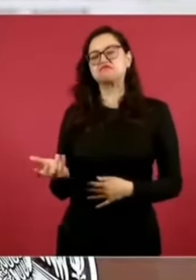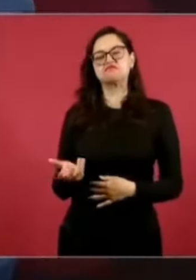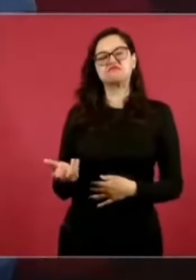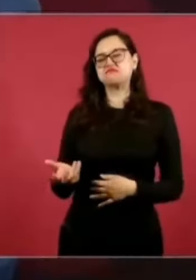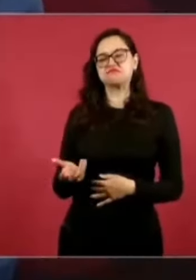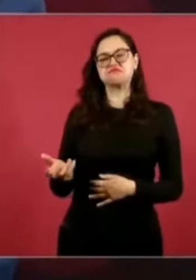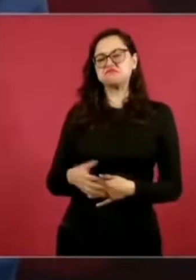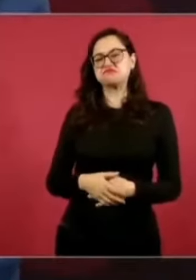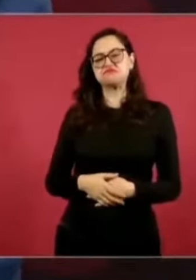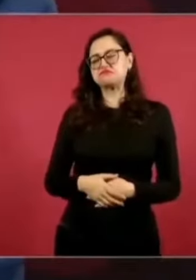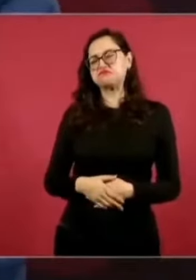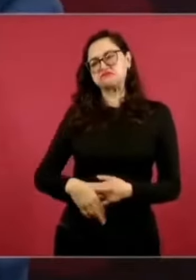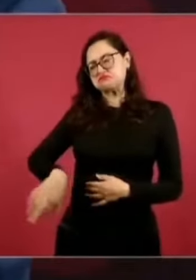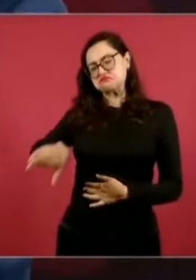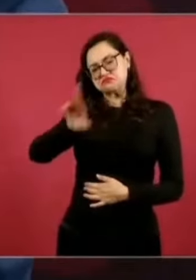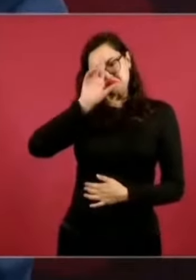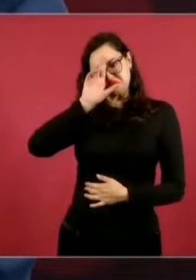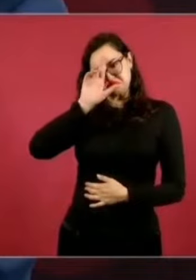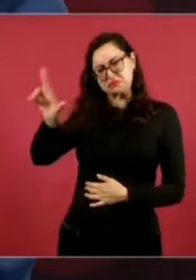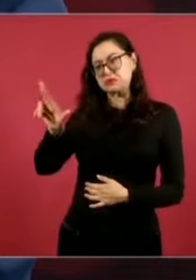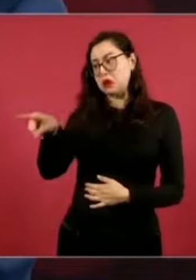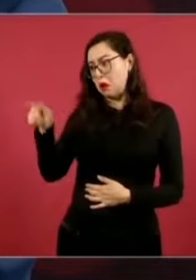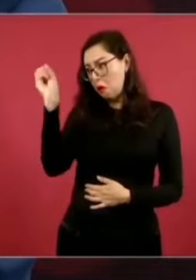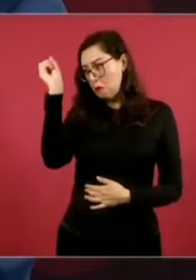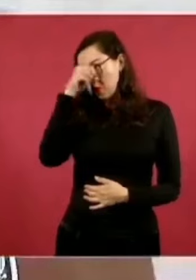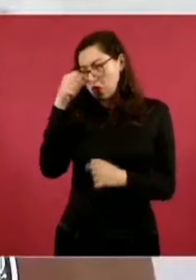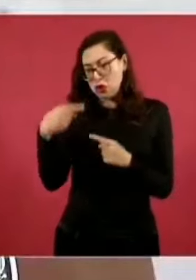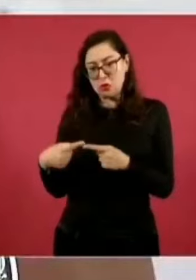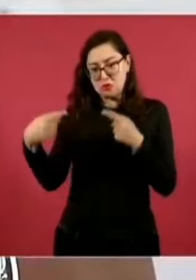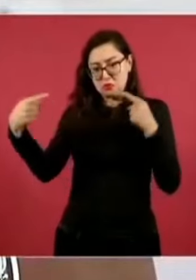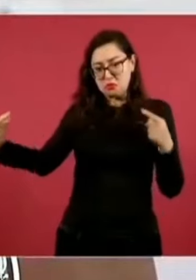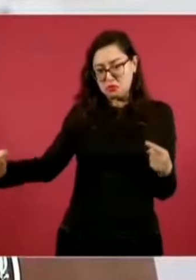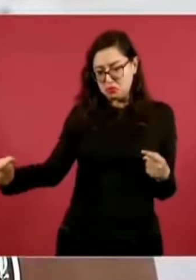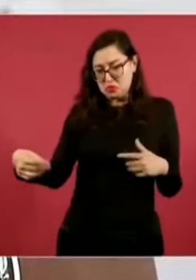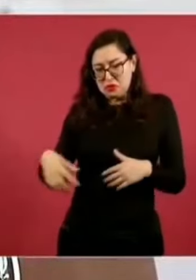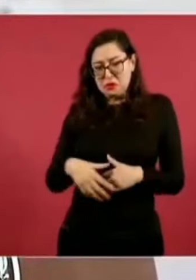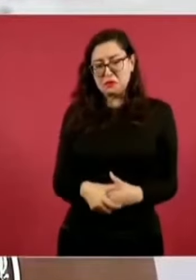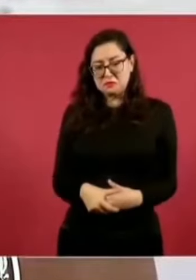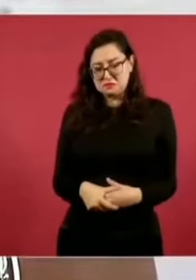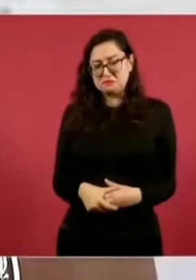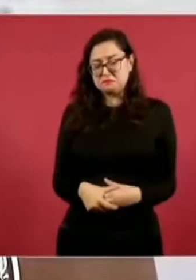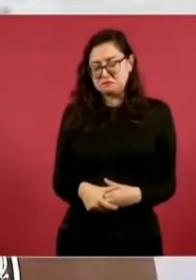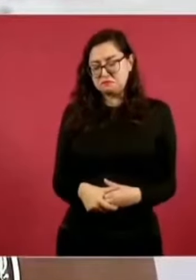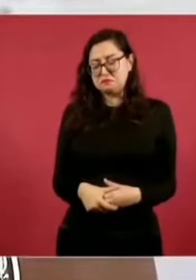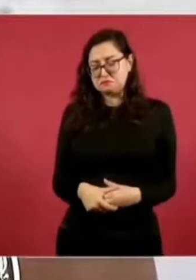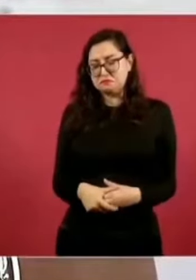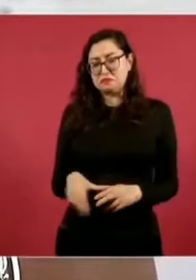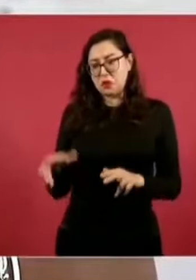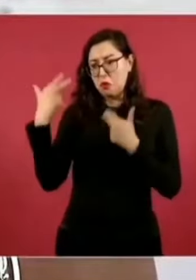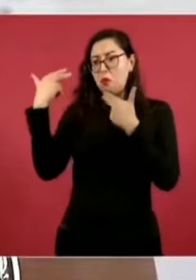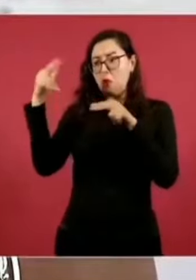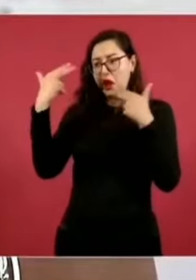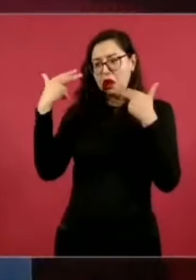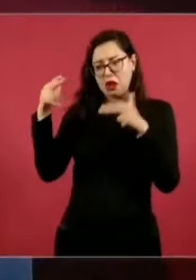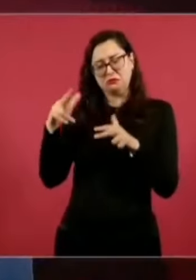derecho a disentir y el derecho a la huelga.